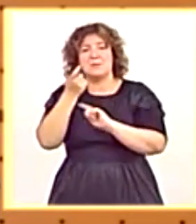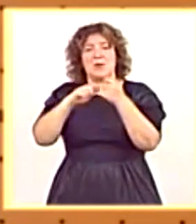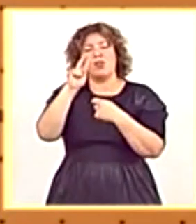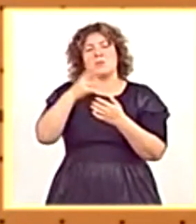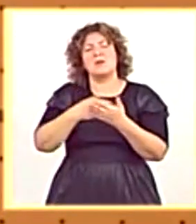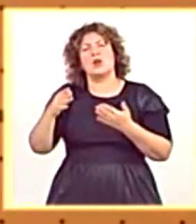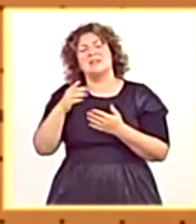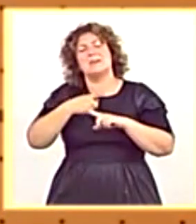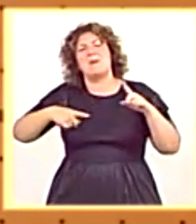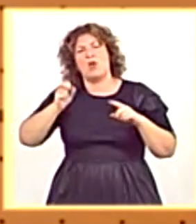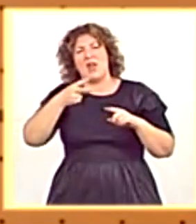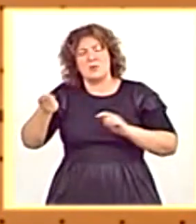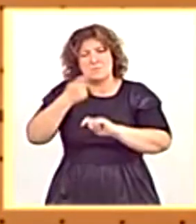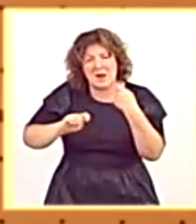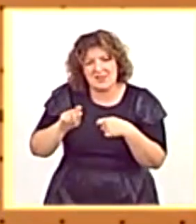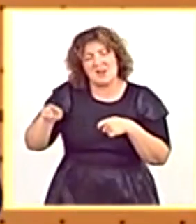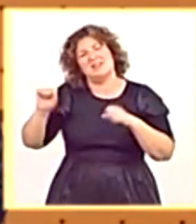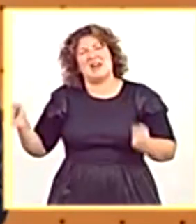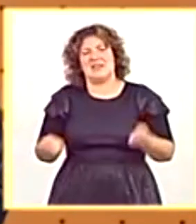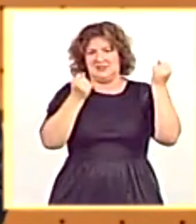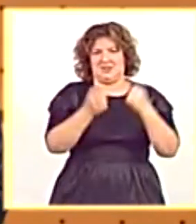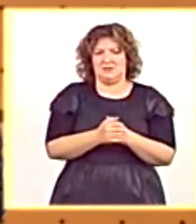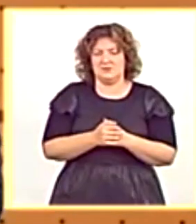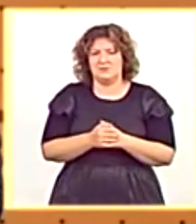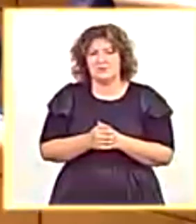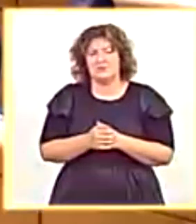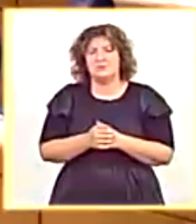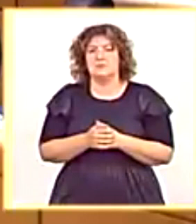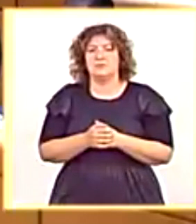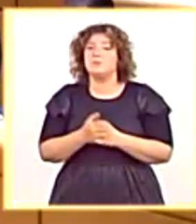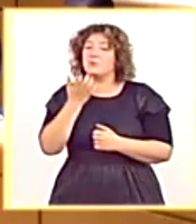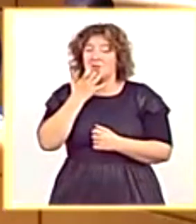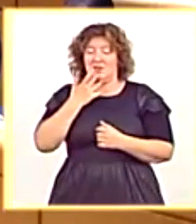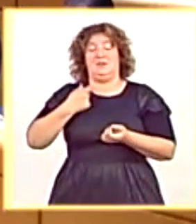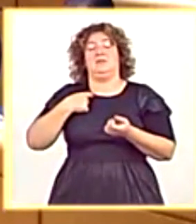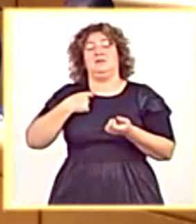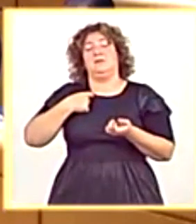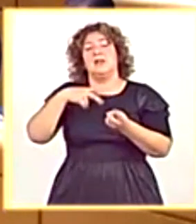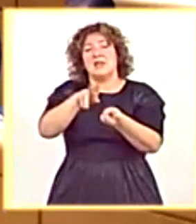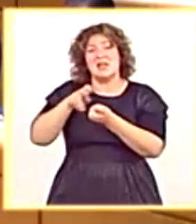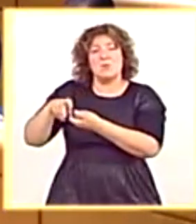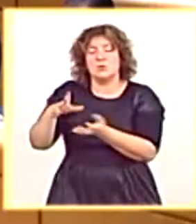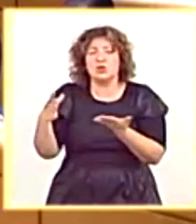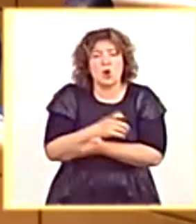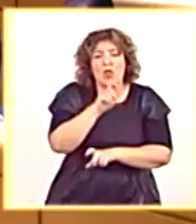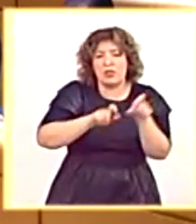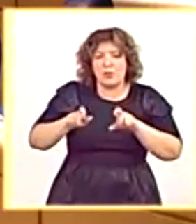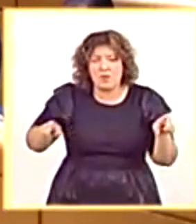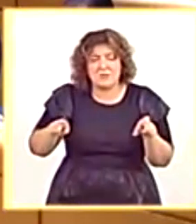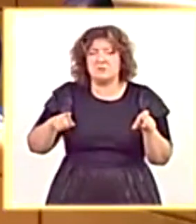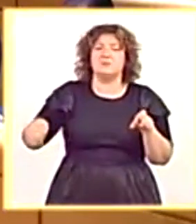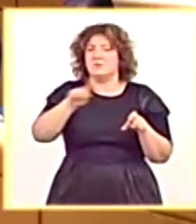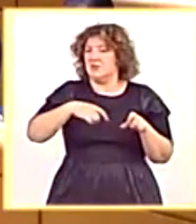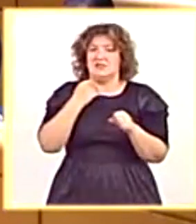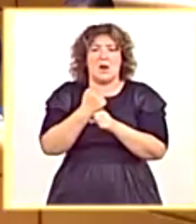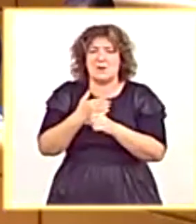y medio de euros. Veintiún veces inferior al rescate que, con los impuestos de todos los ciudadanos a los que a les